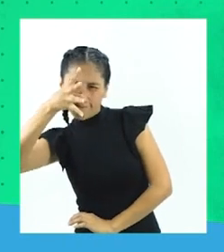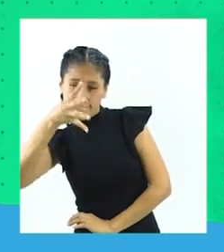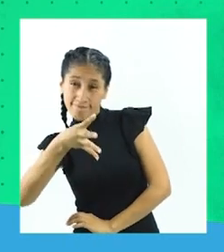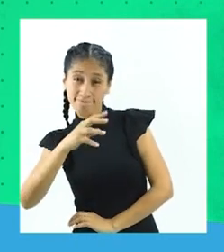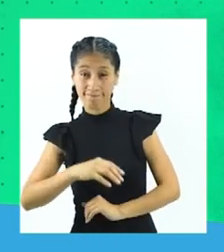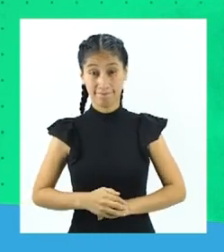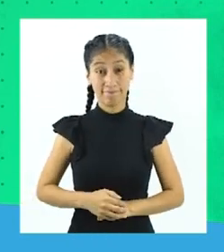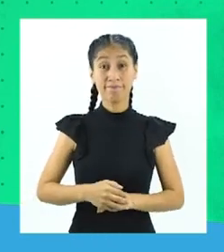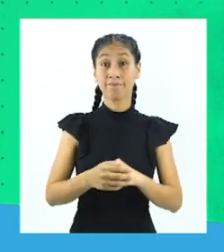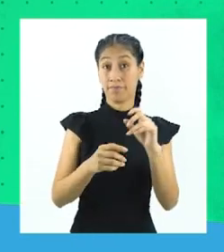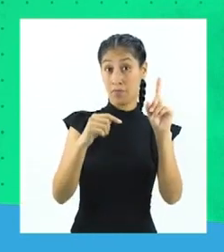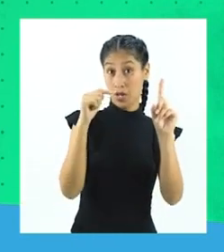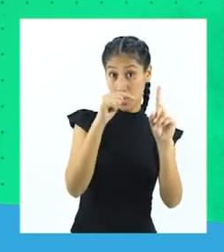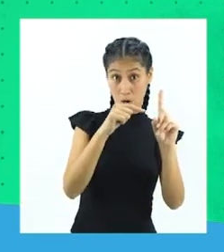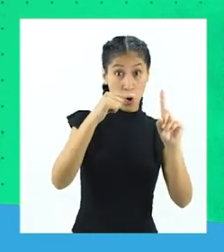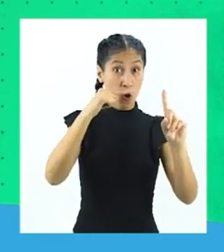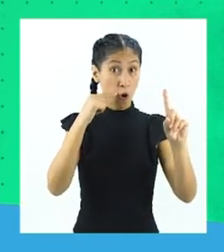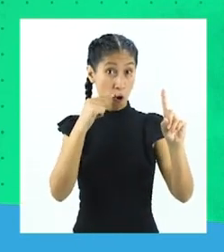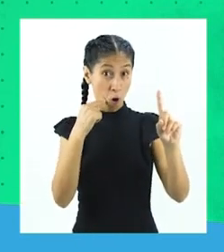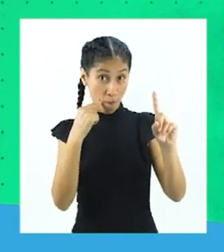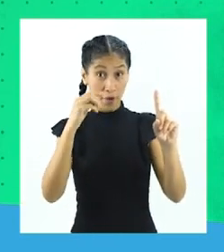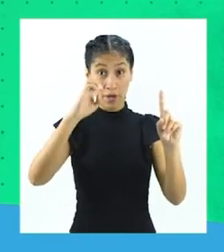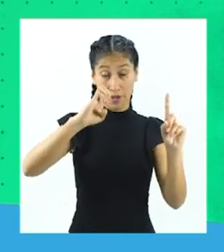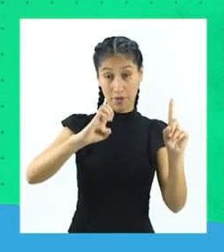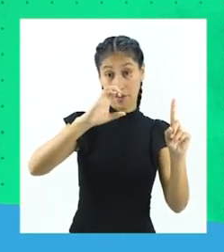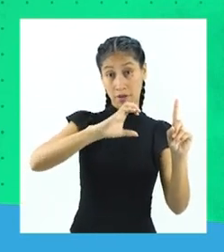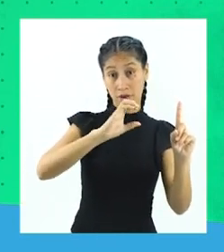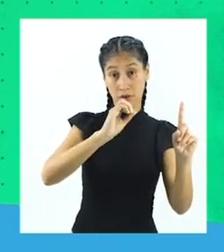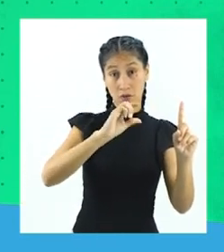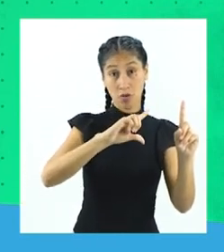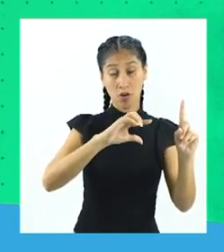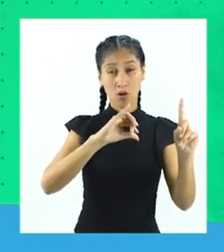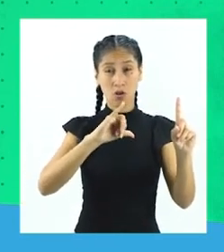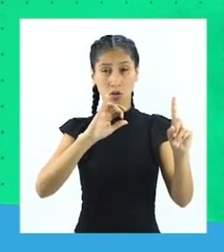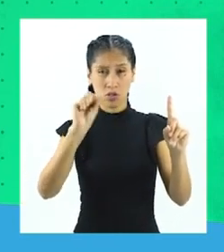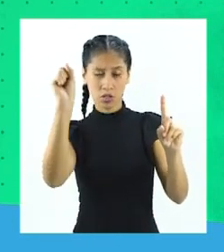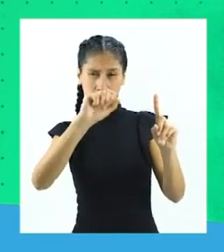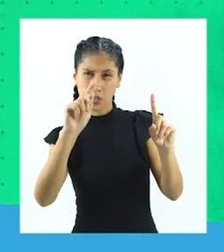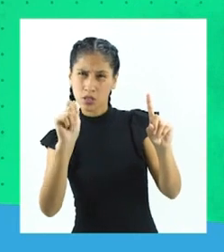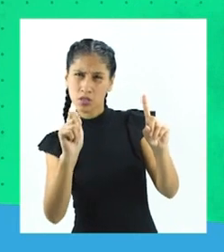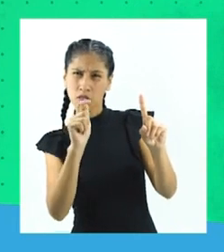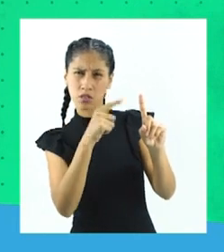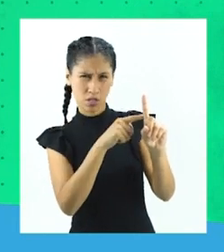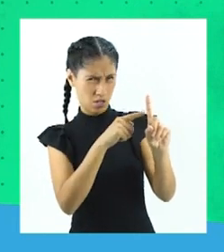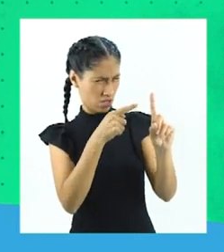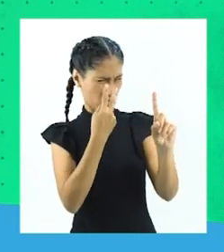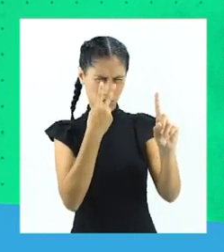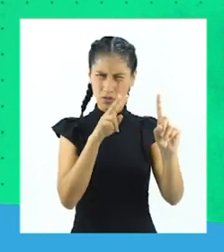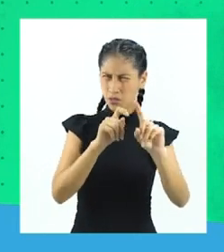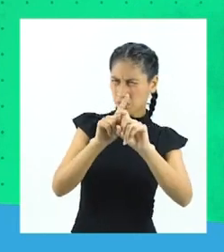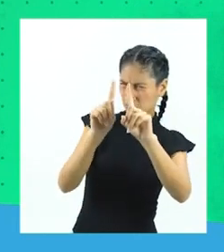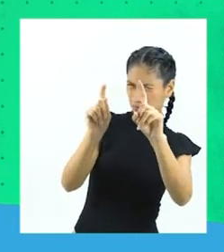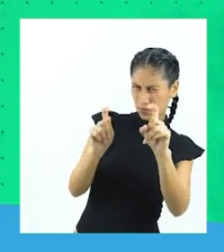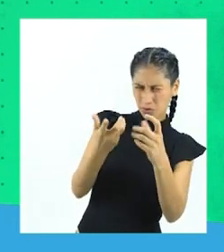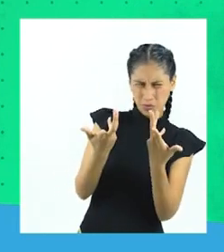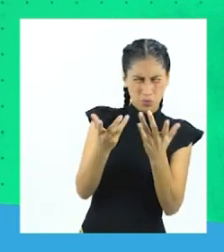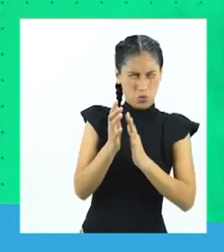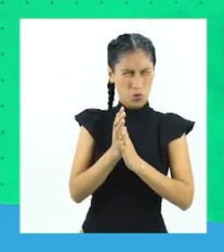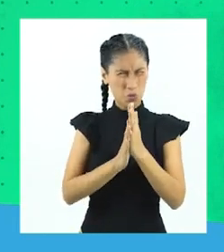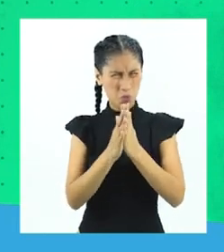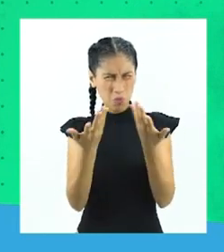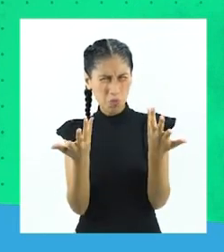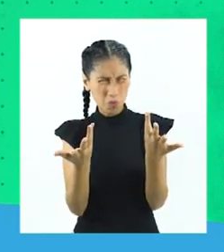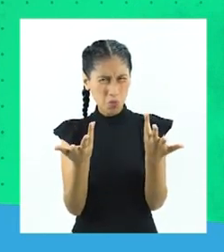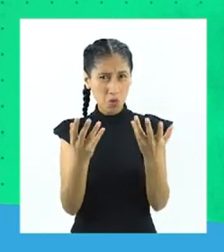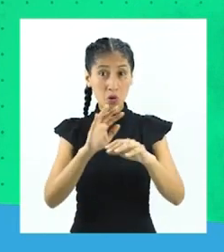Un ecologista o ingeniero ecológico al observar un fenómeno como este se preguntará ¿De qué